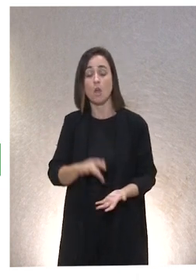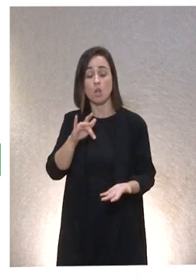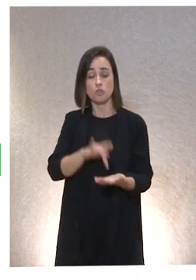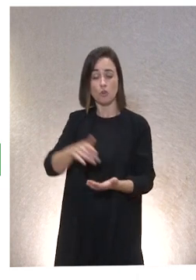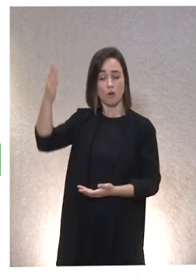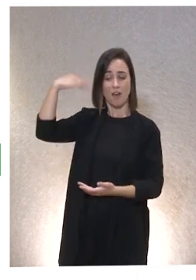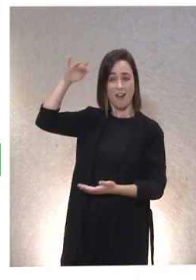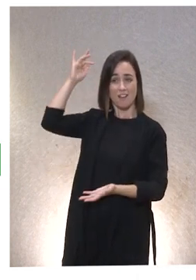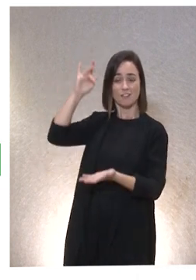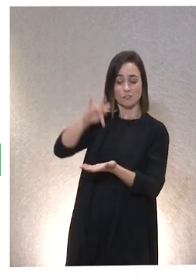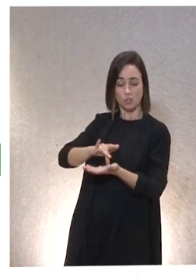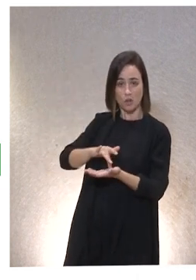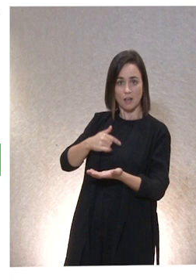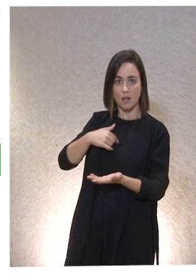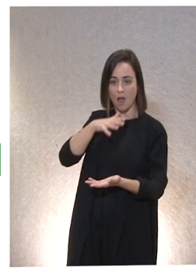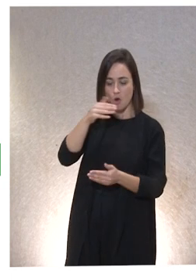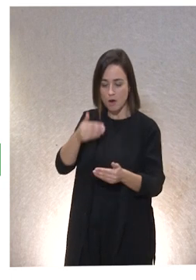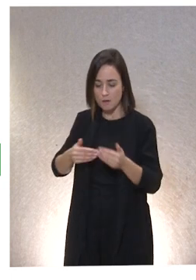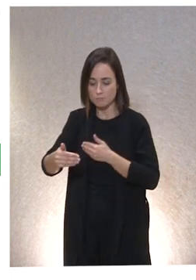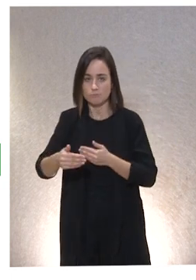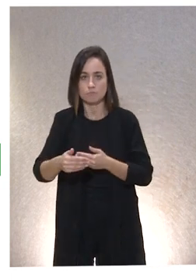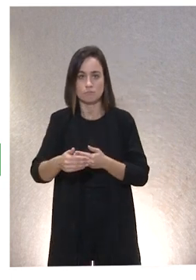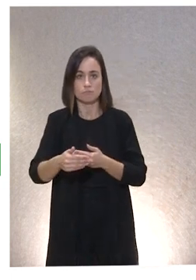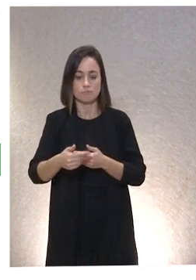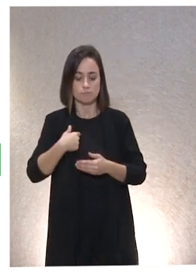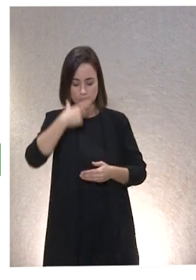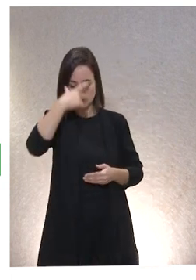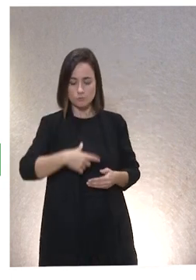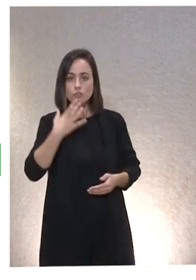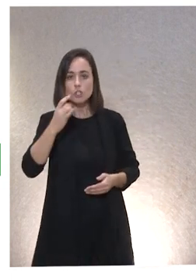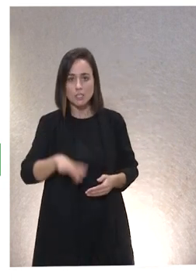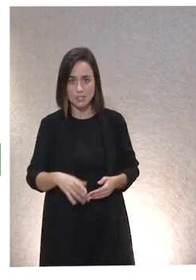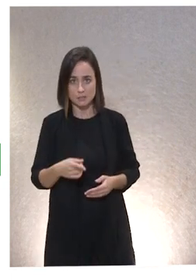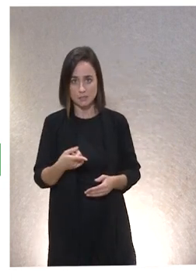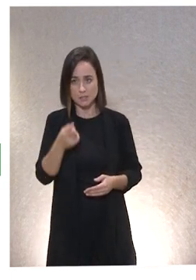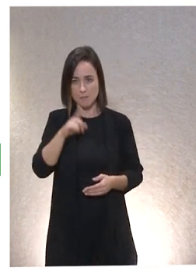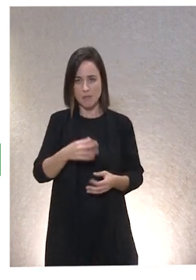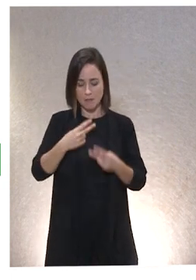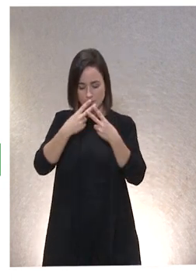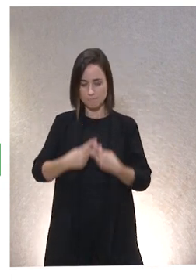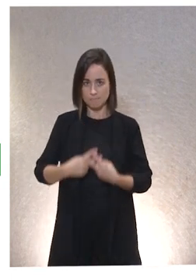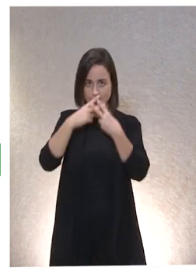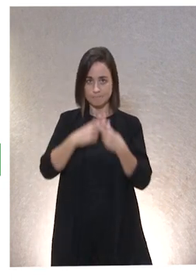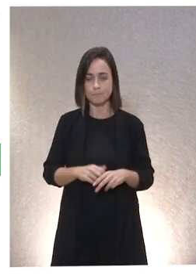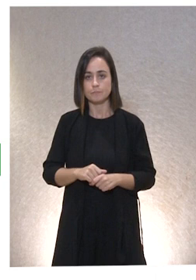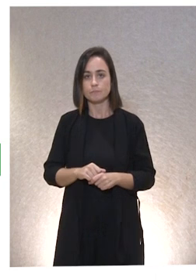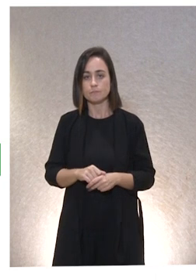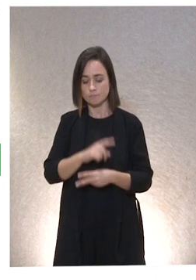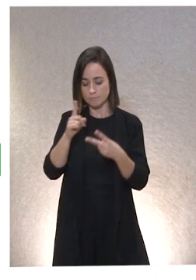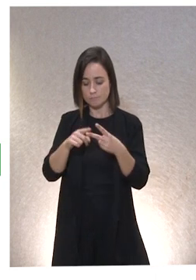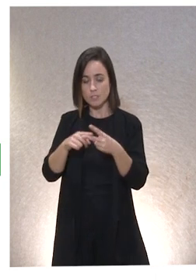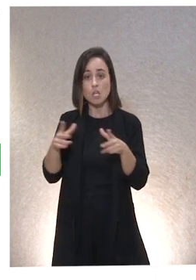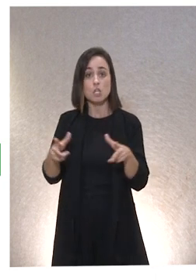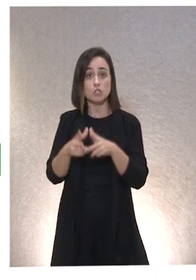y somos. Bien, segundo ajuste. Socialmente se percibe la limitación de la